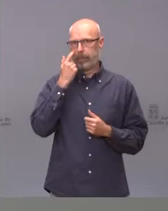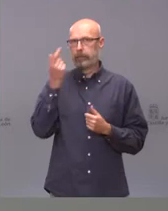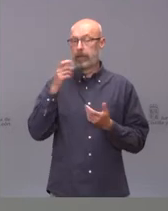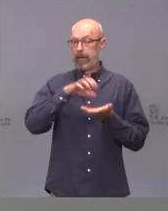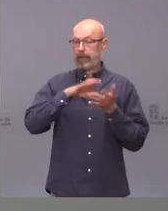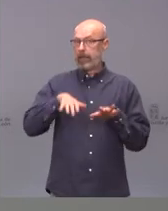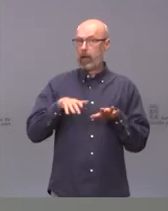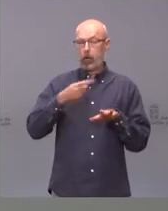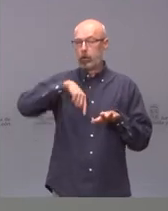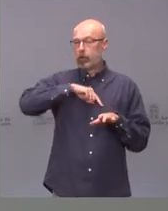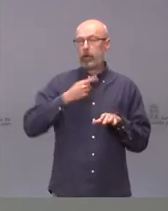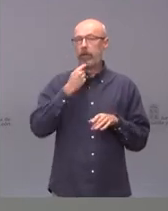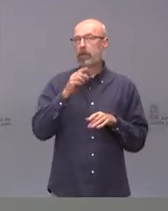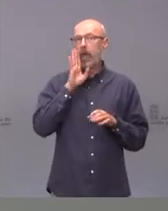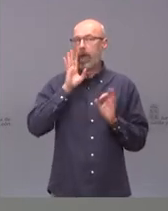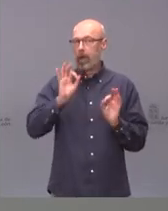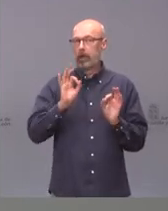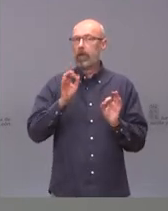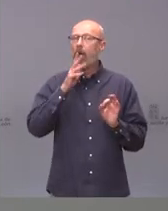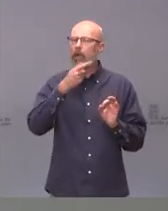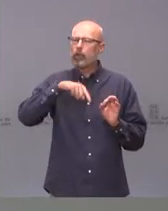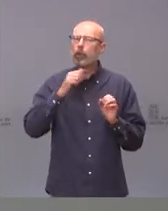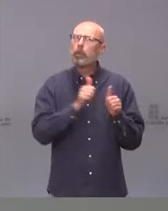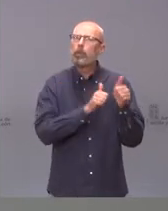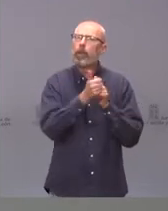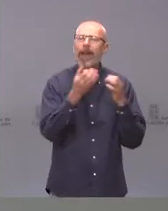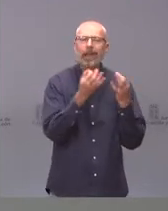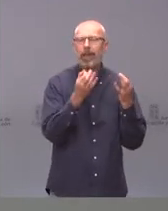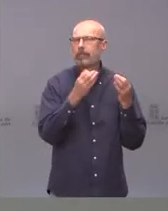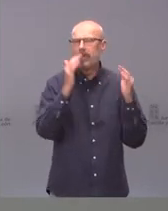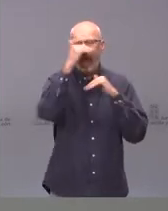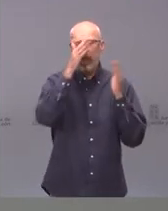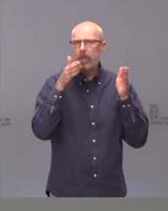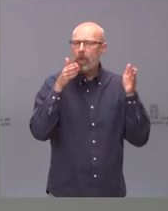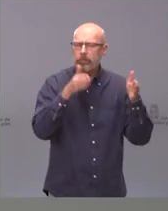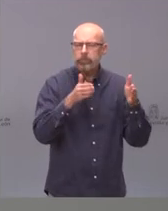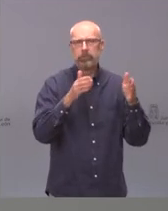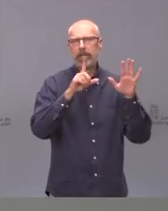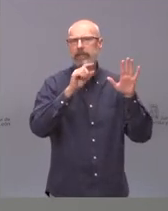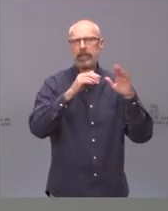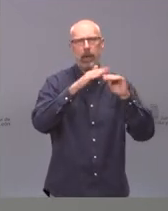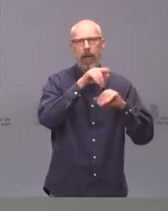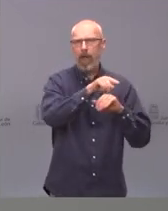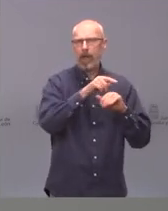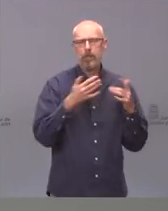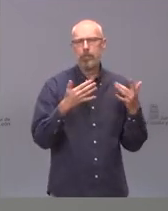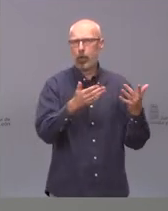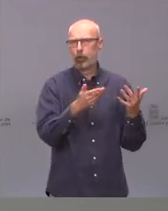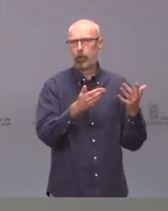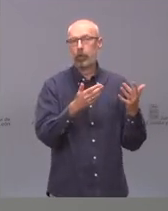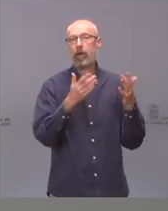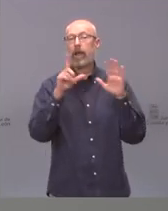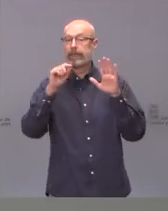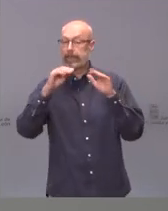que acabo de decir. Nosotros ahora la prioridad absoluta que tenemos es vacunar a los mayores de 60 años lo antes posible. Los menores de